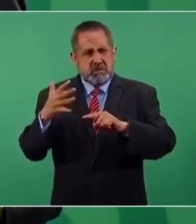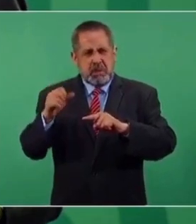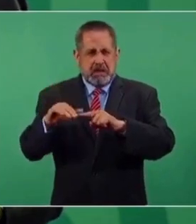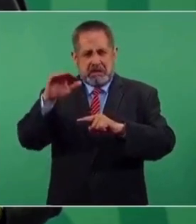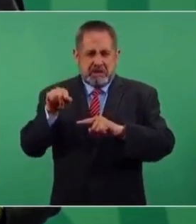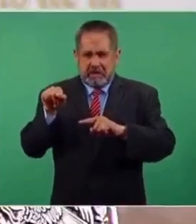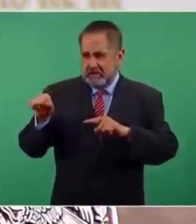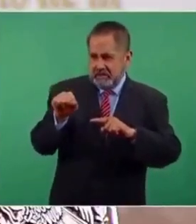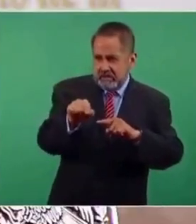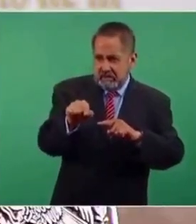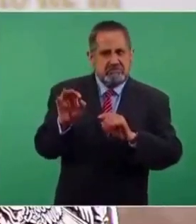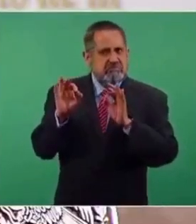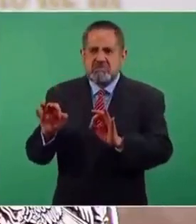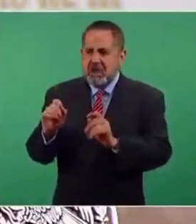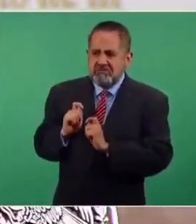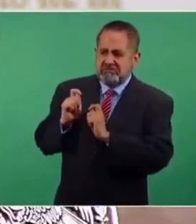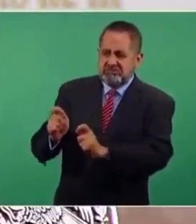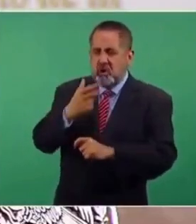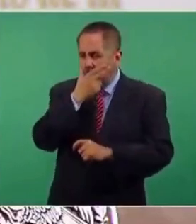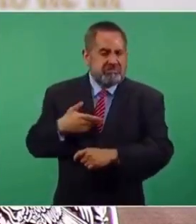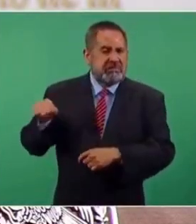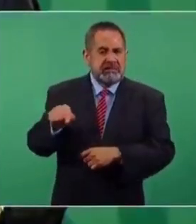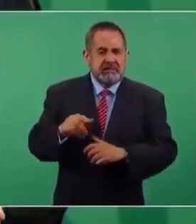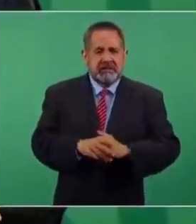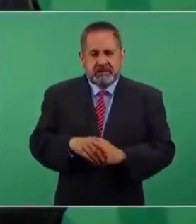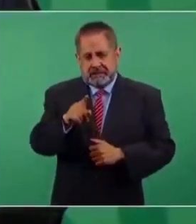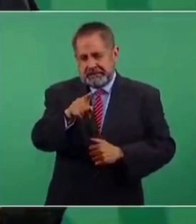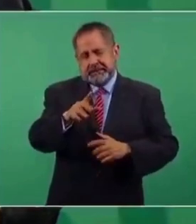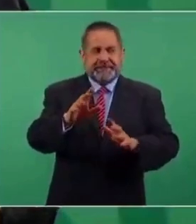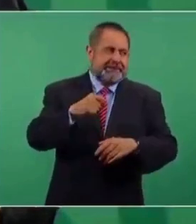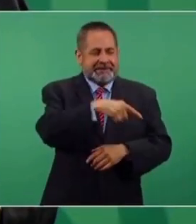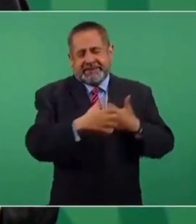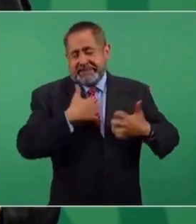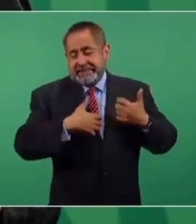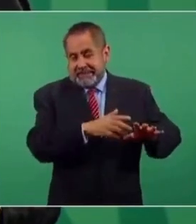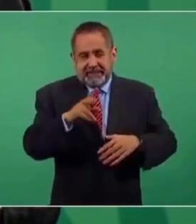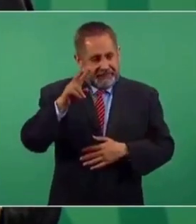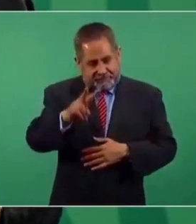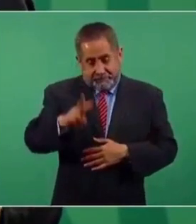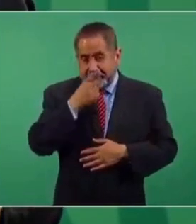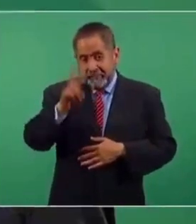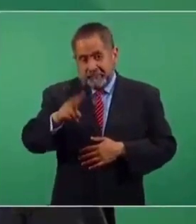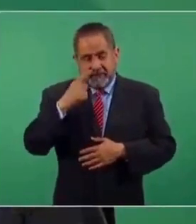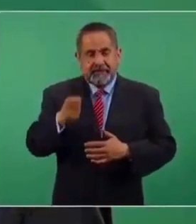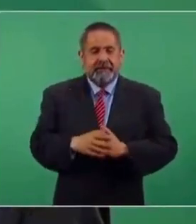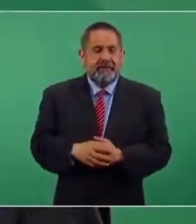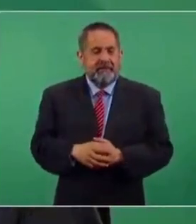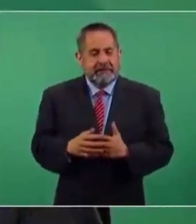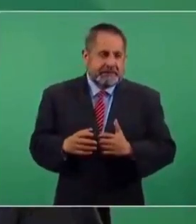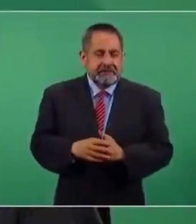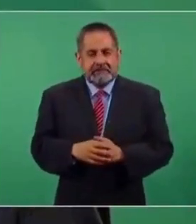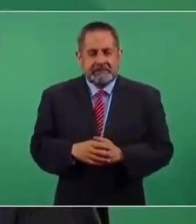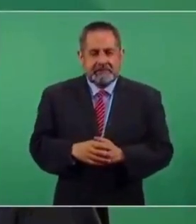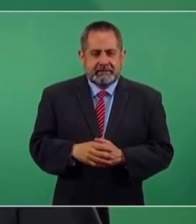hay mujeres y hombres. Se van a enojar los adversarios, pero la verdad, la verdad, sí